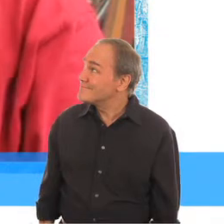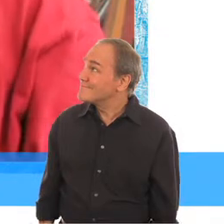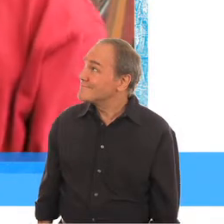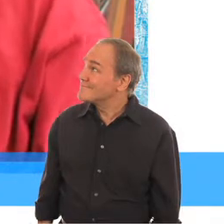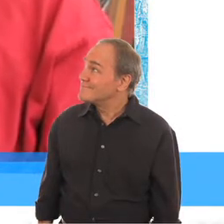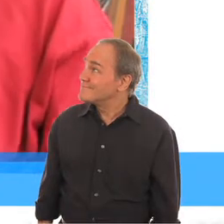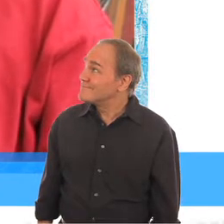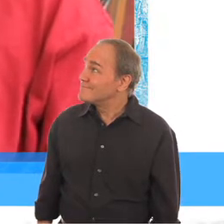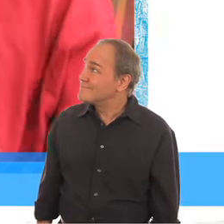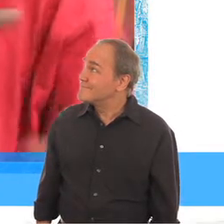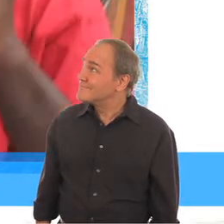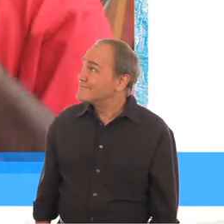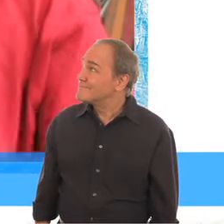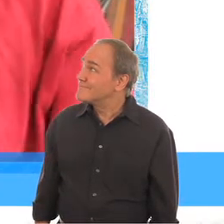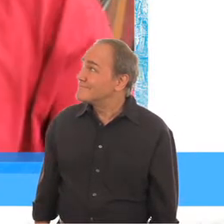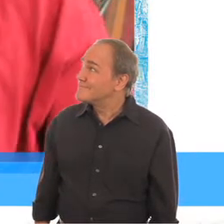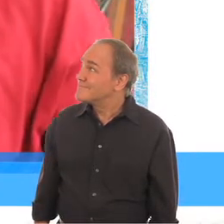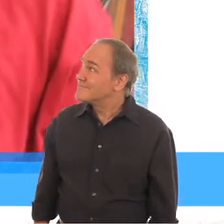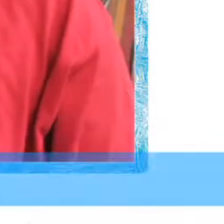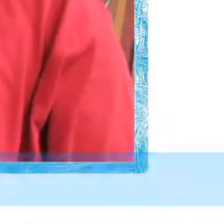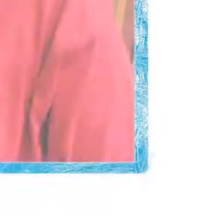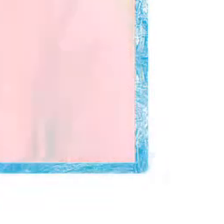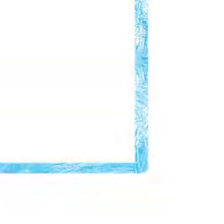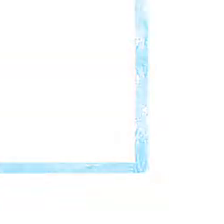mi amor y un abrazo a los niños con sordera